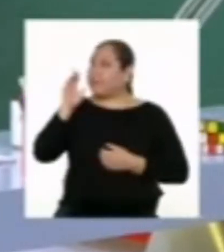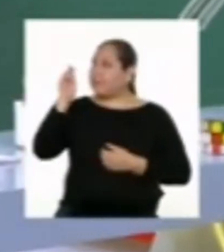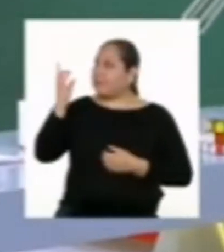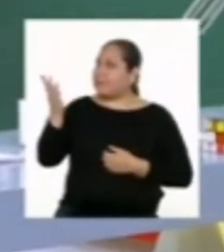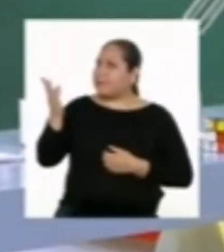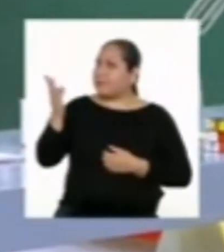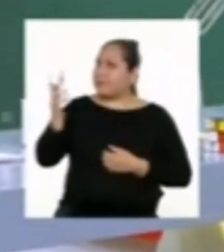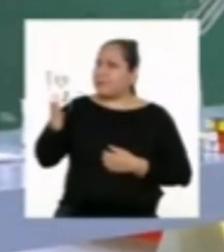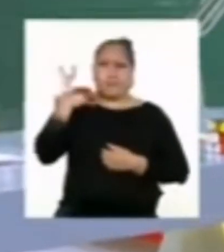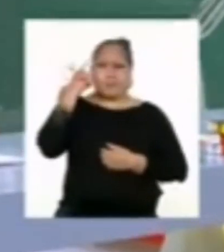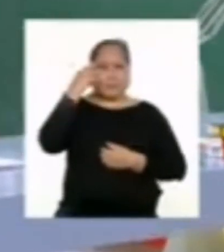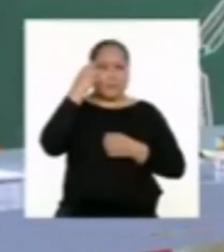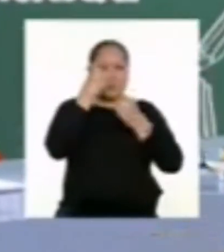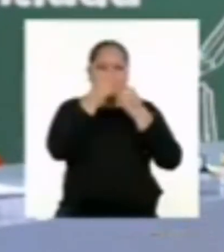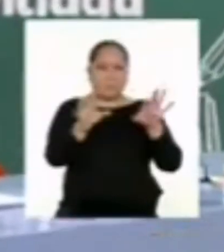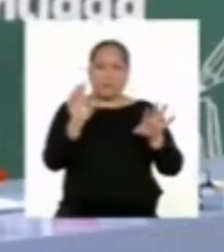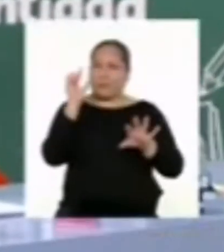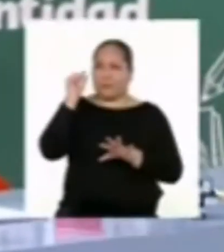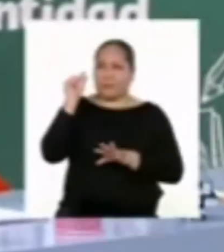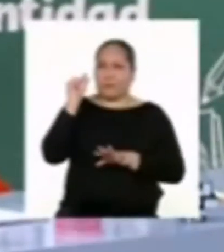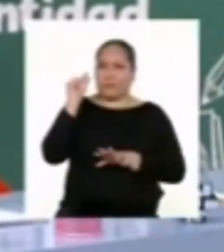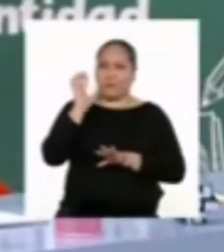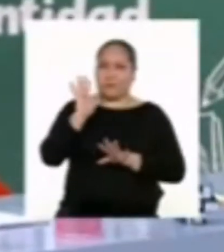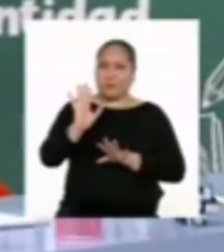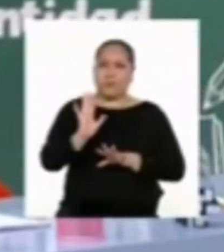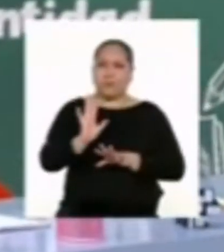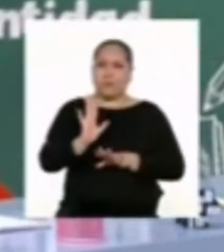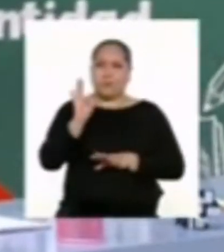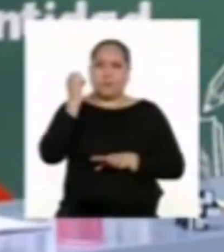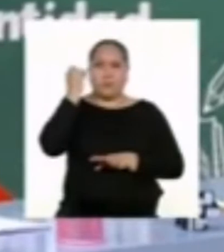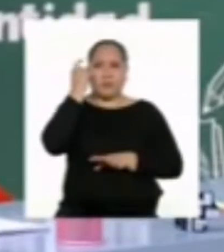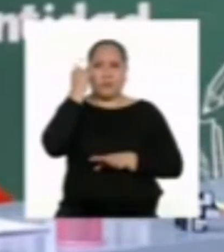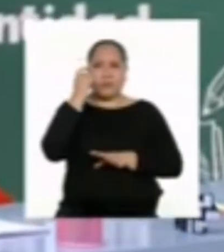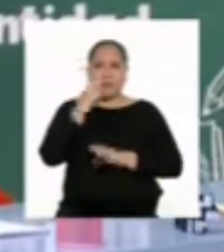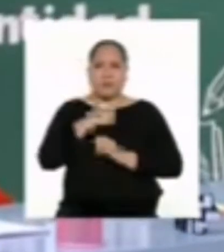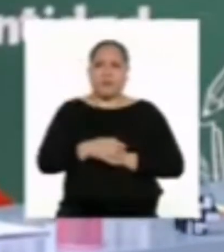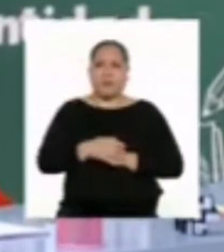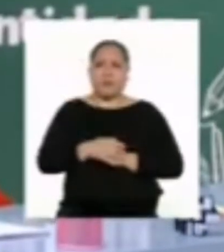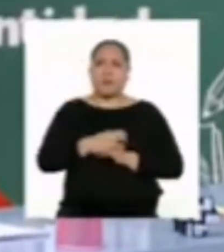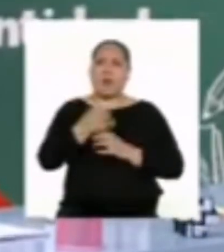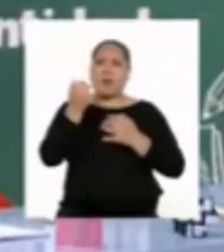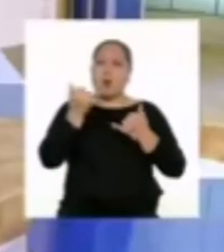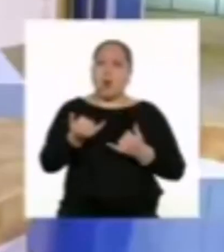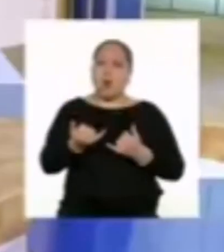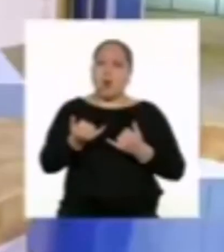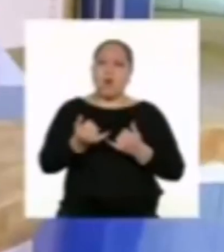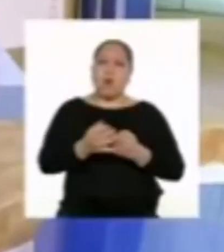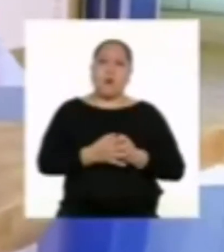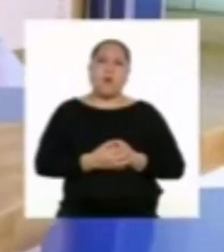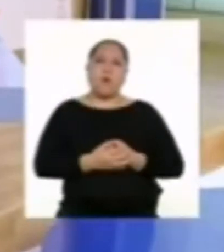Profesora, creo que me perdí un poco. A ver si entendí bien. Hoy.